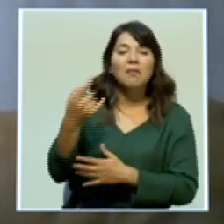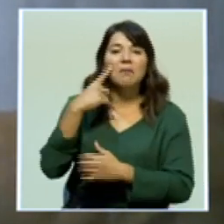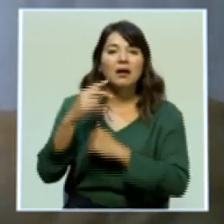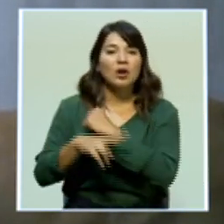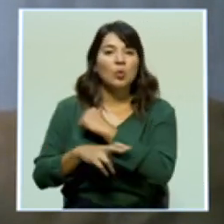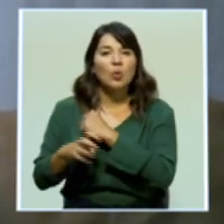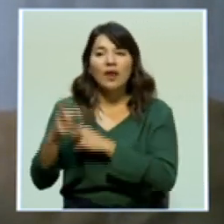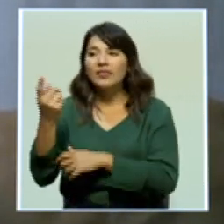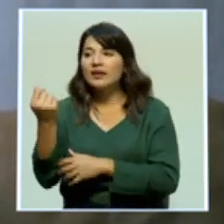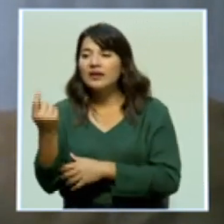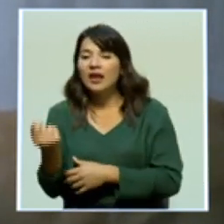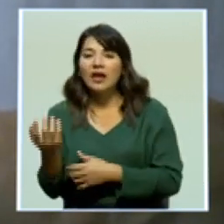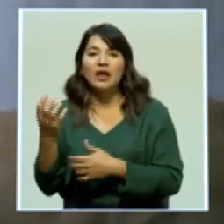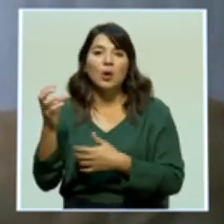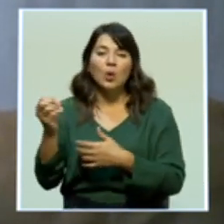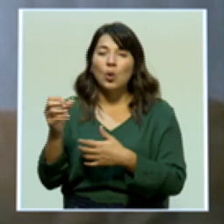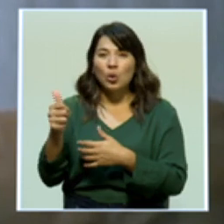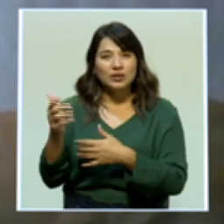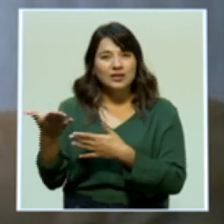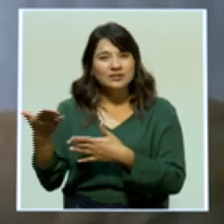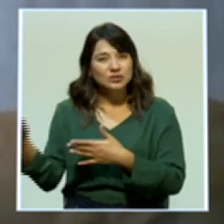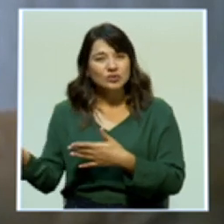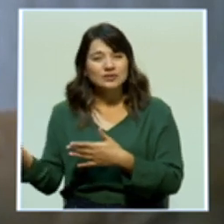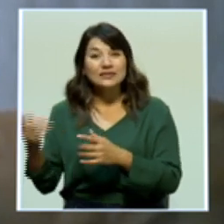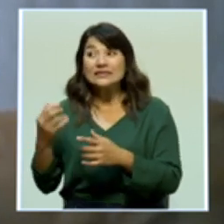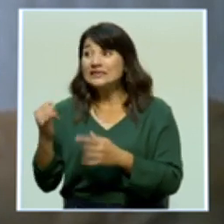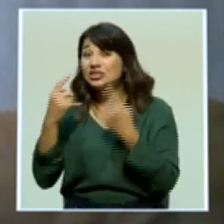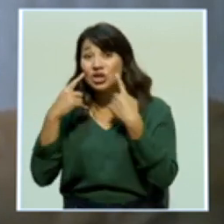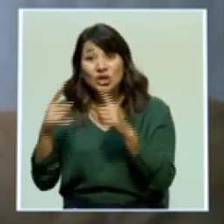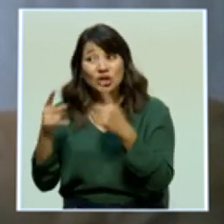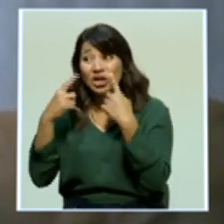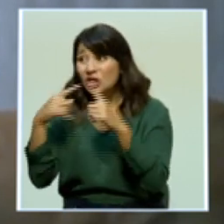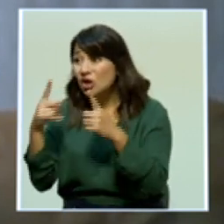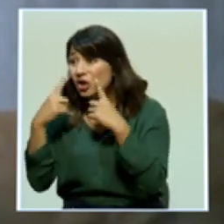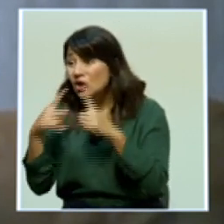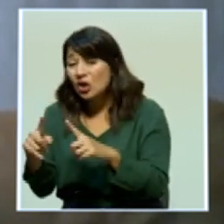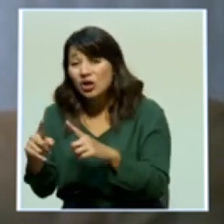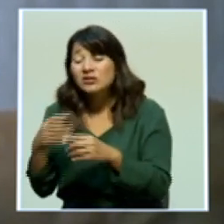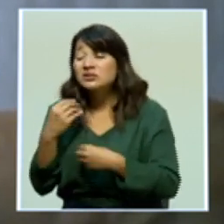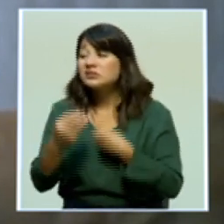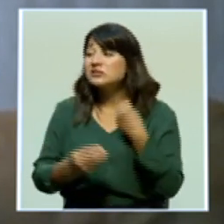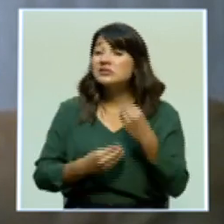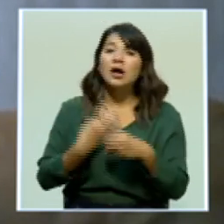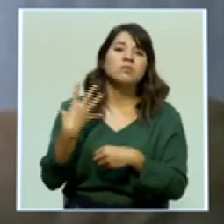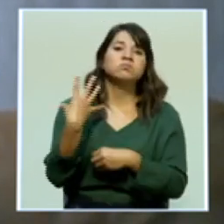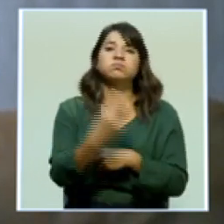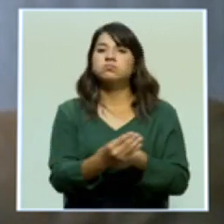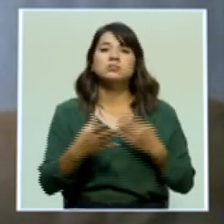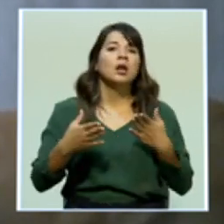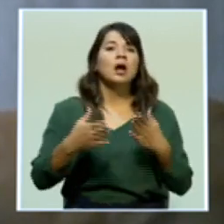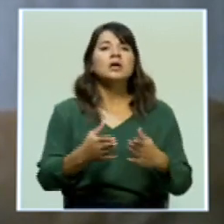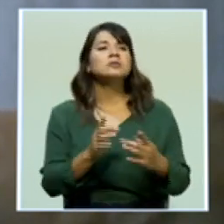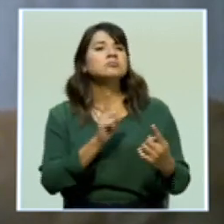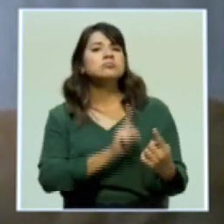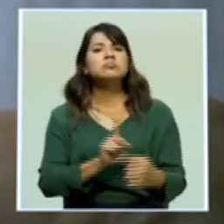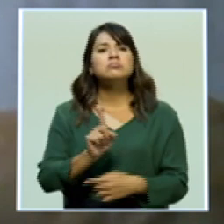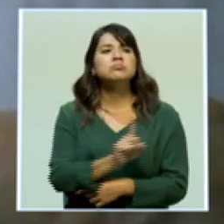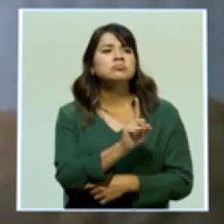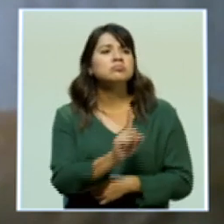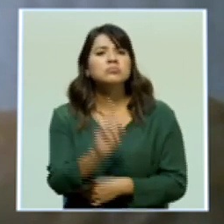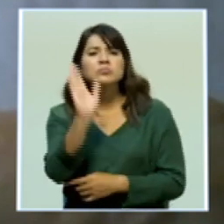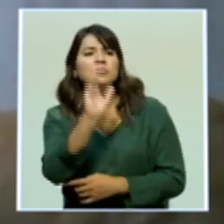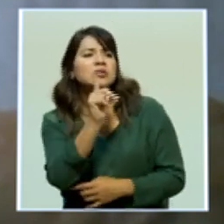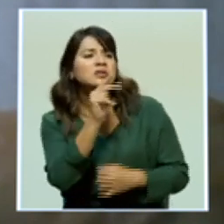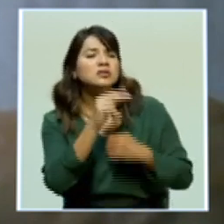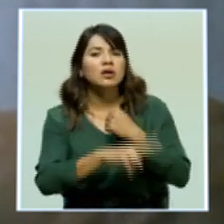más y ejecutan un asalto. Estas personas se han estado trabajando, prácticamente es el